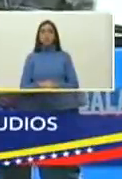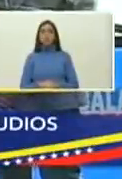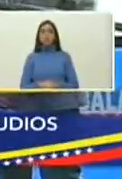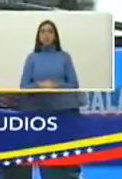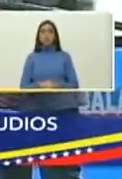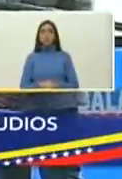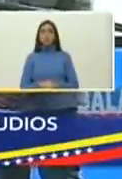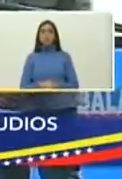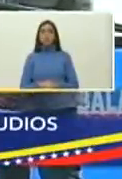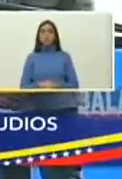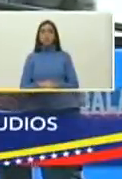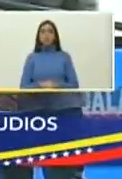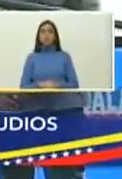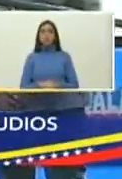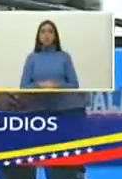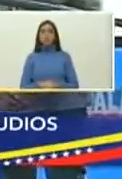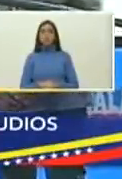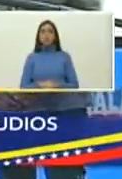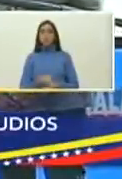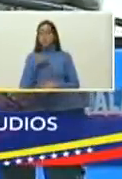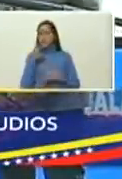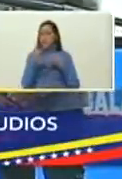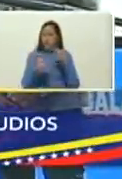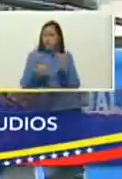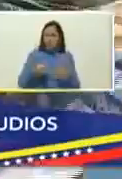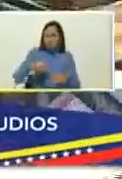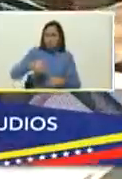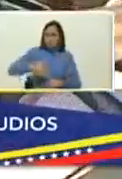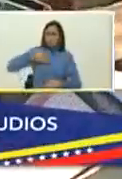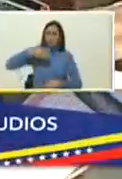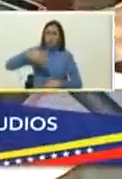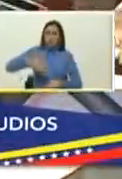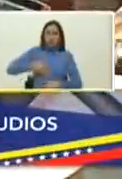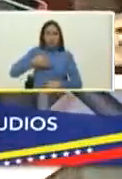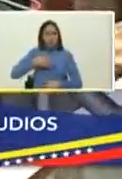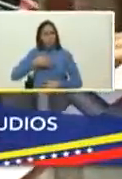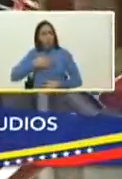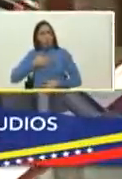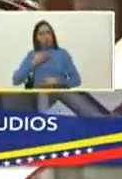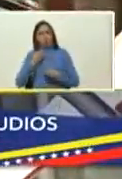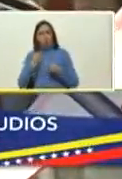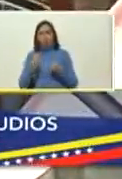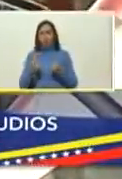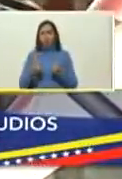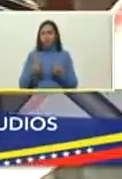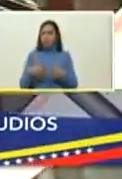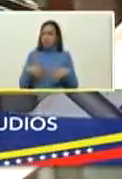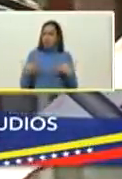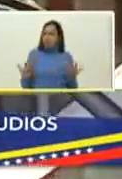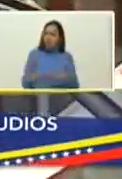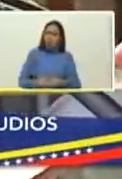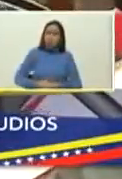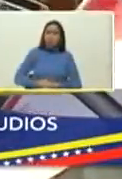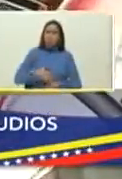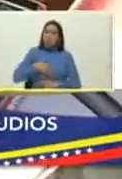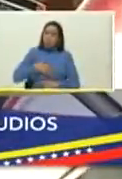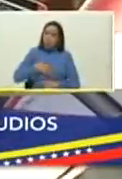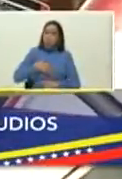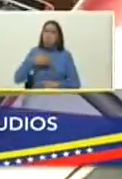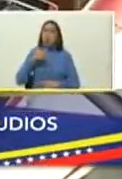no alcanzo a explicar todo lo que me está sucediendo y lo que sí prometo